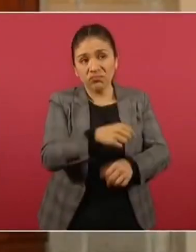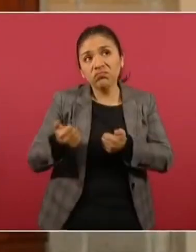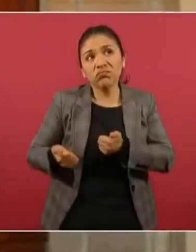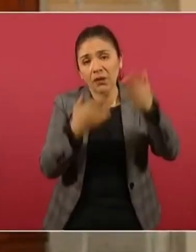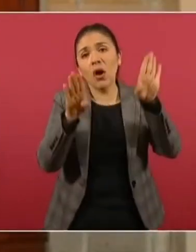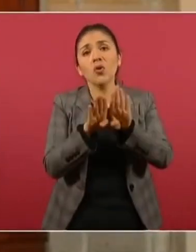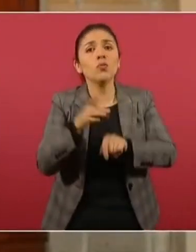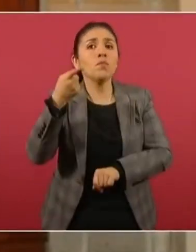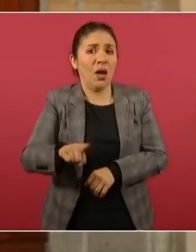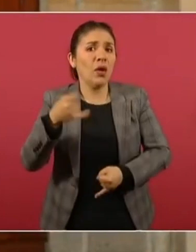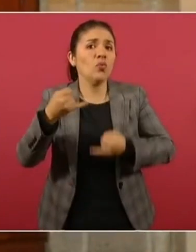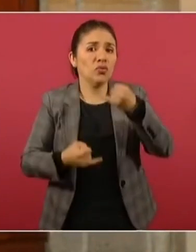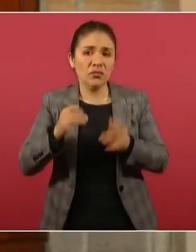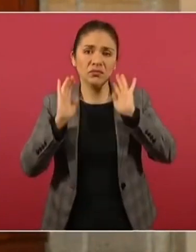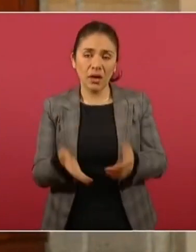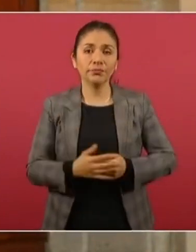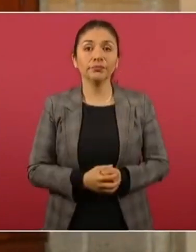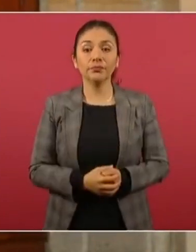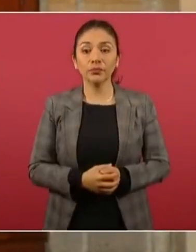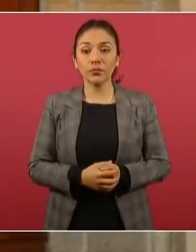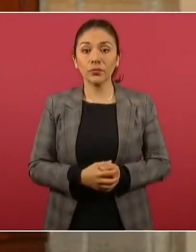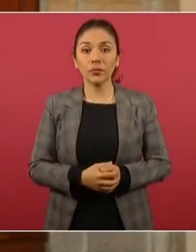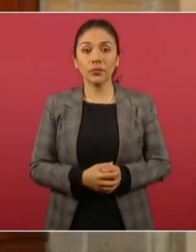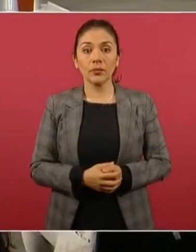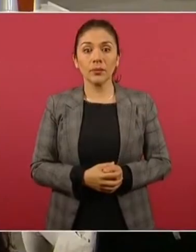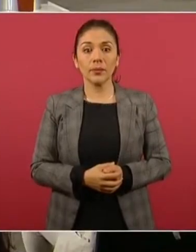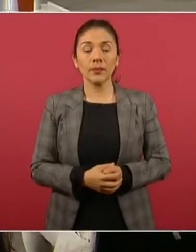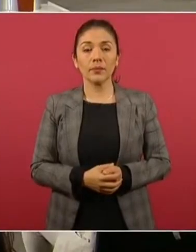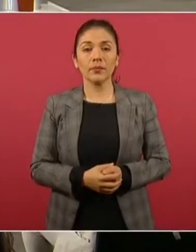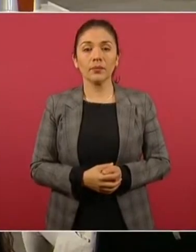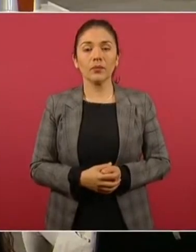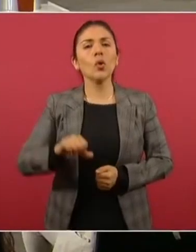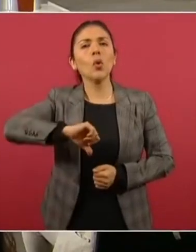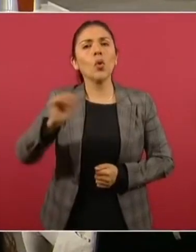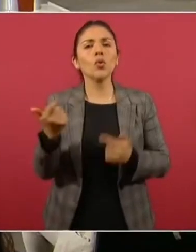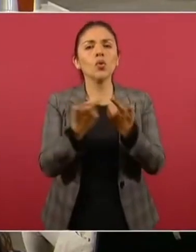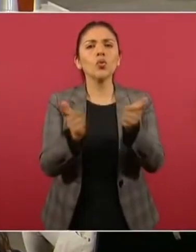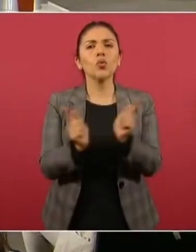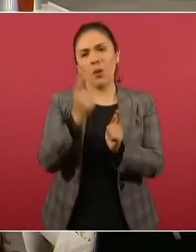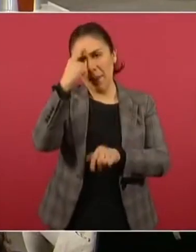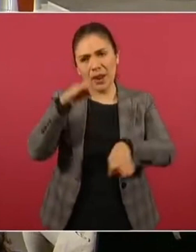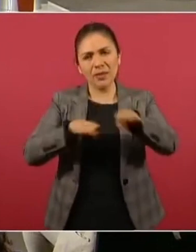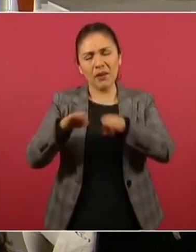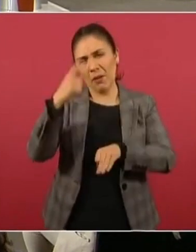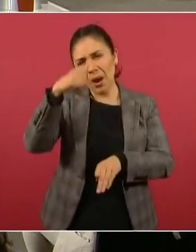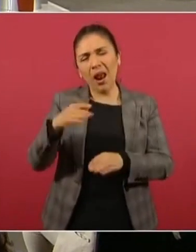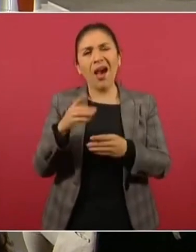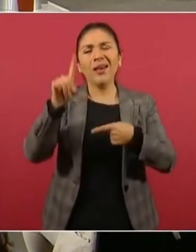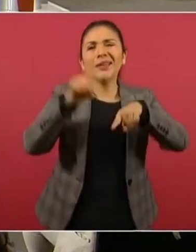mandamiento judicial. Siguiente. Comentar también que hay un grupo de trabajo anti homicidios